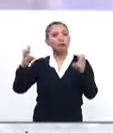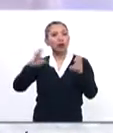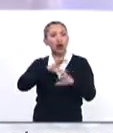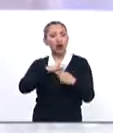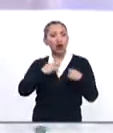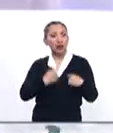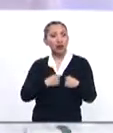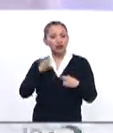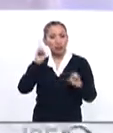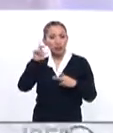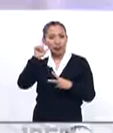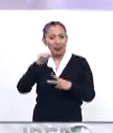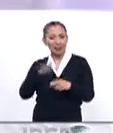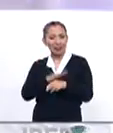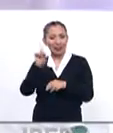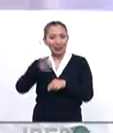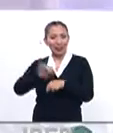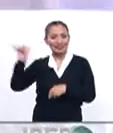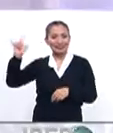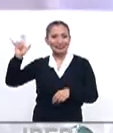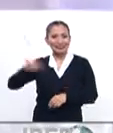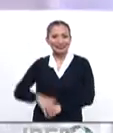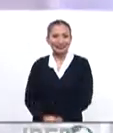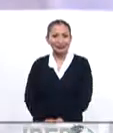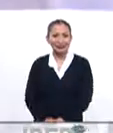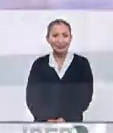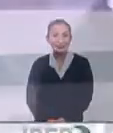Corazón. nos vemos mañana que pase un excelente día.